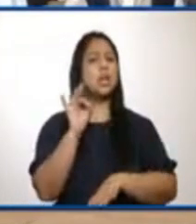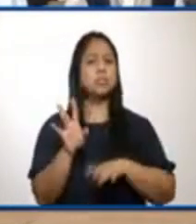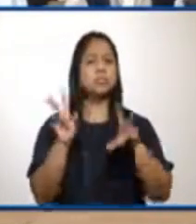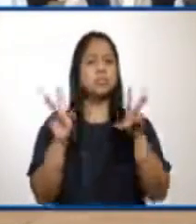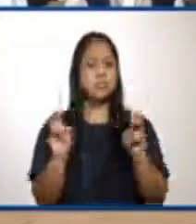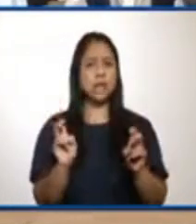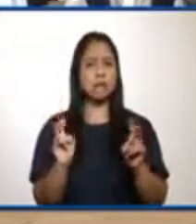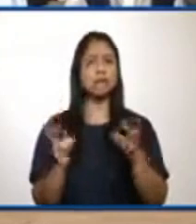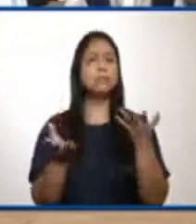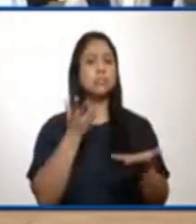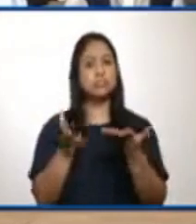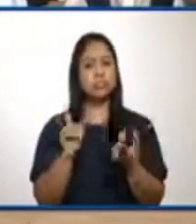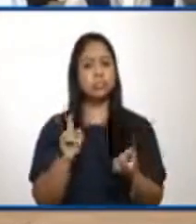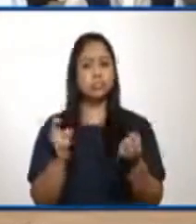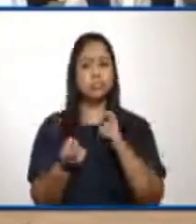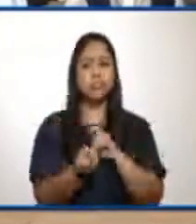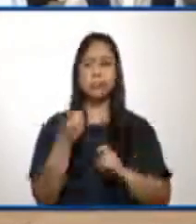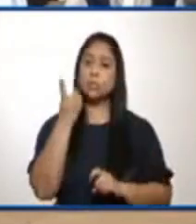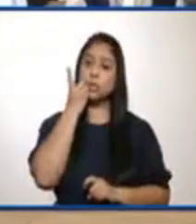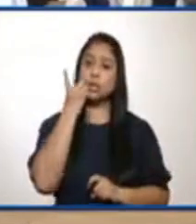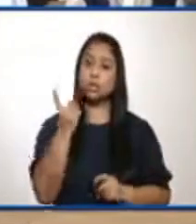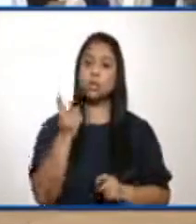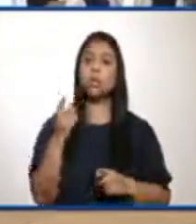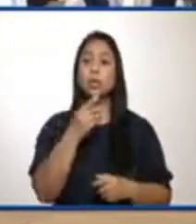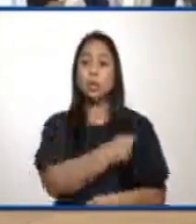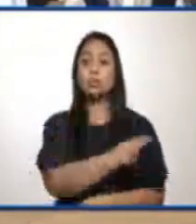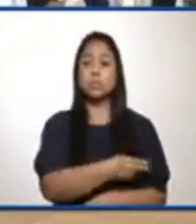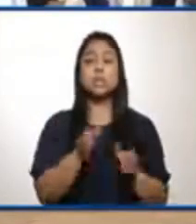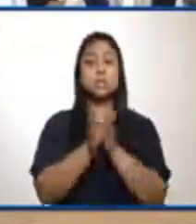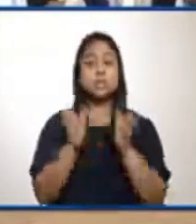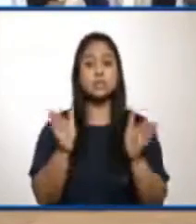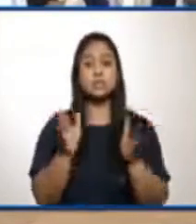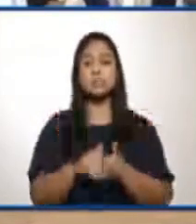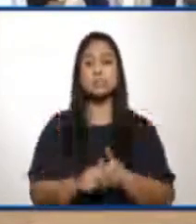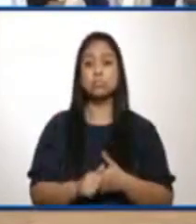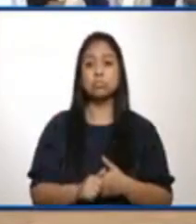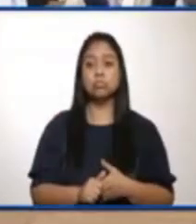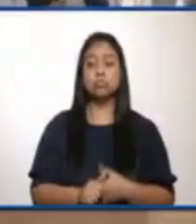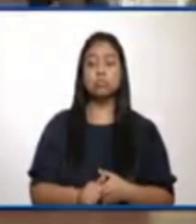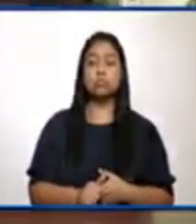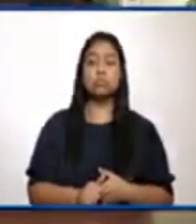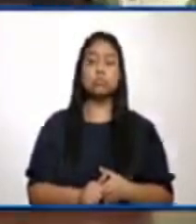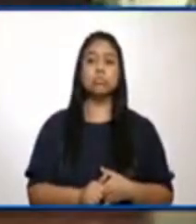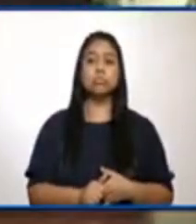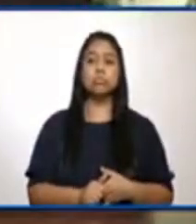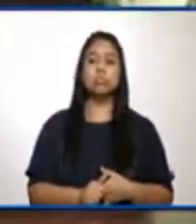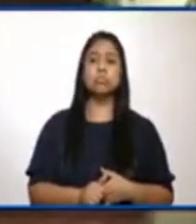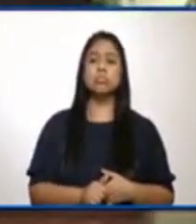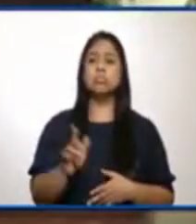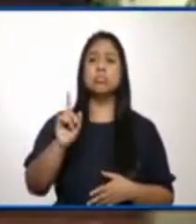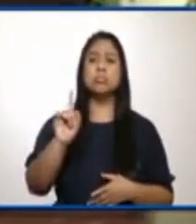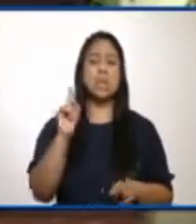remoción del director del San Juan de Dios, ¿cuáles se estarían analizando en esta ocasión? No, no hablé